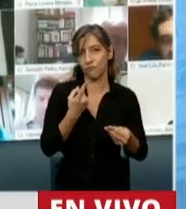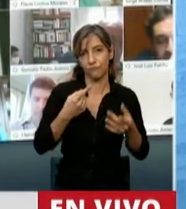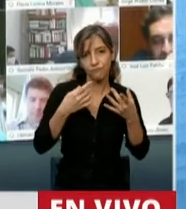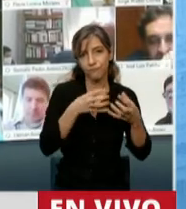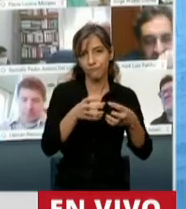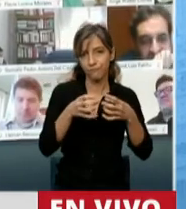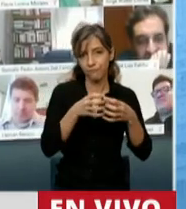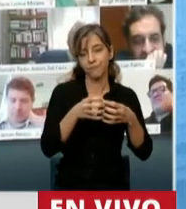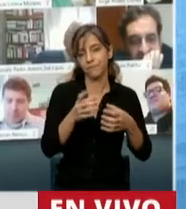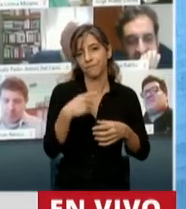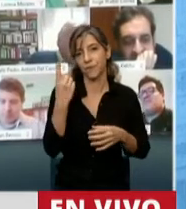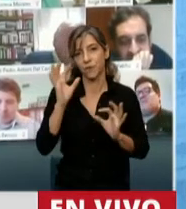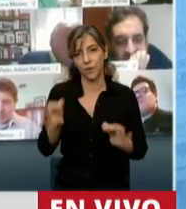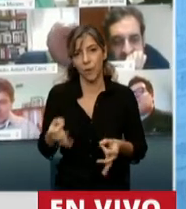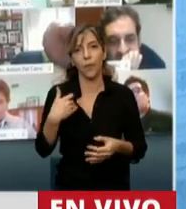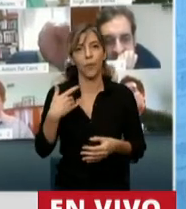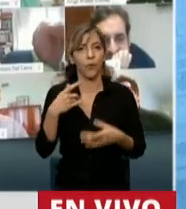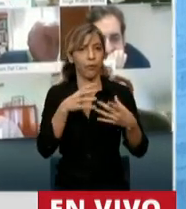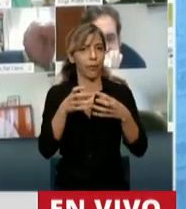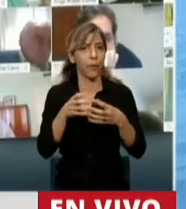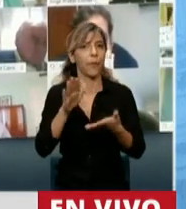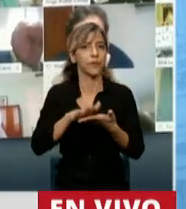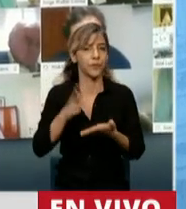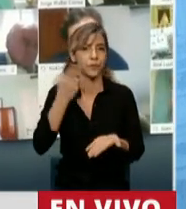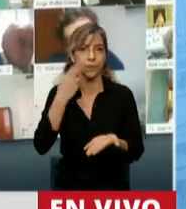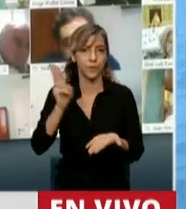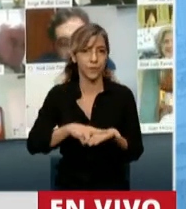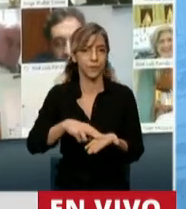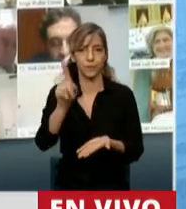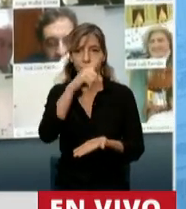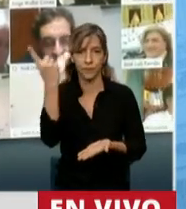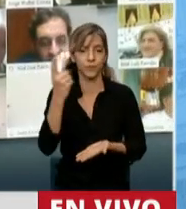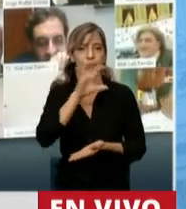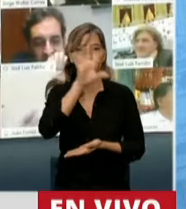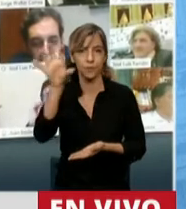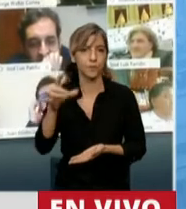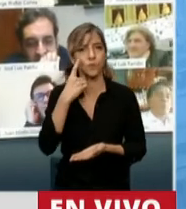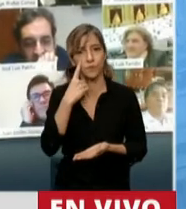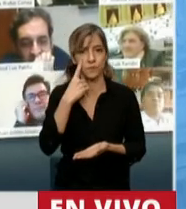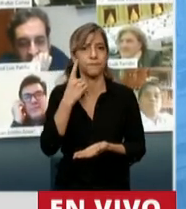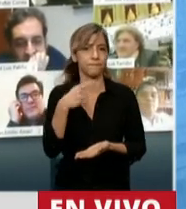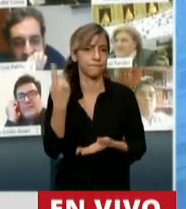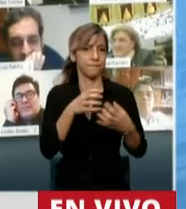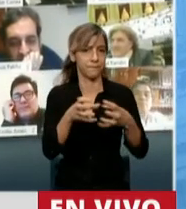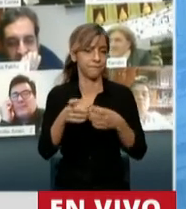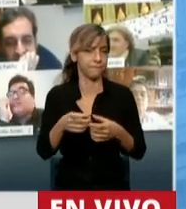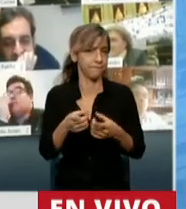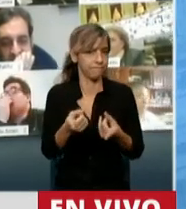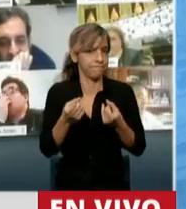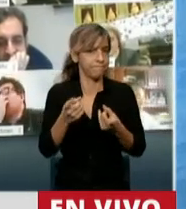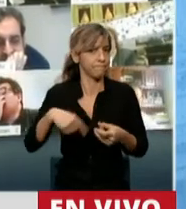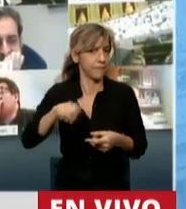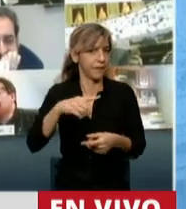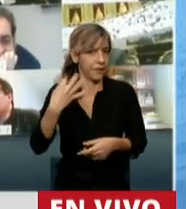debemos los argentinos. Impuestos nacionales, provinciales, impuestos municipales, casi 165